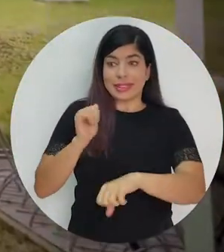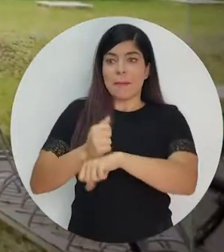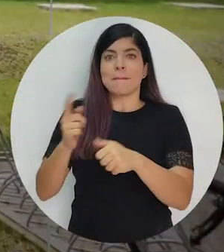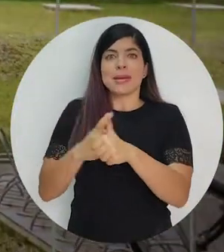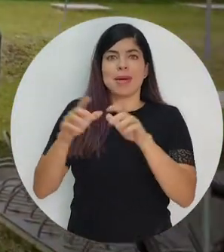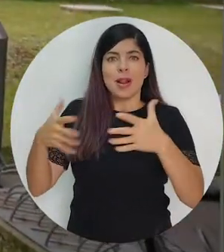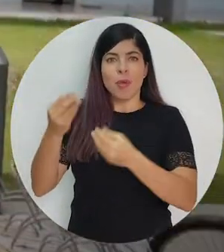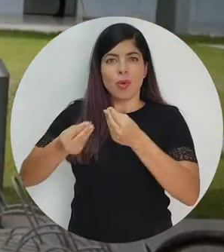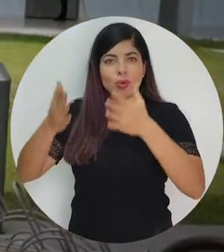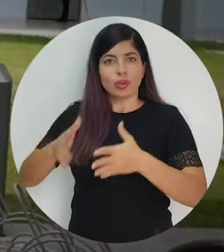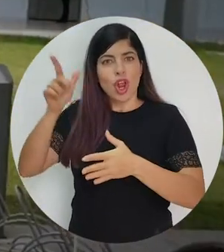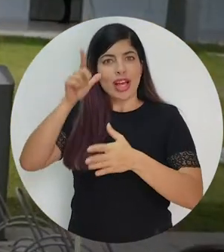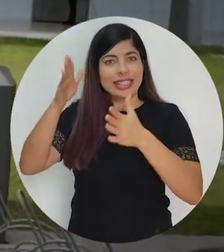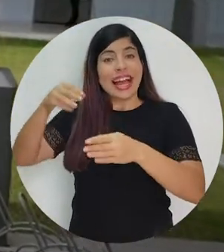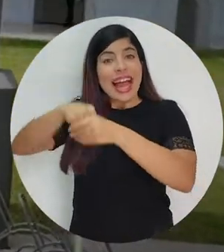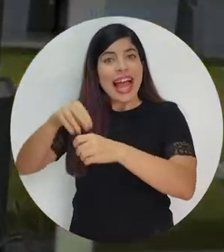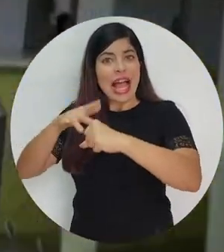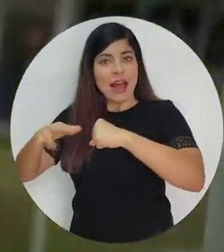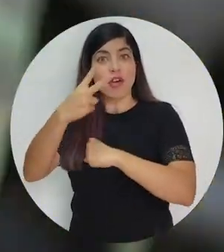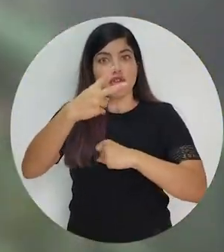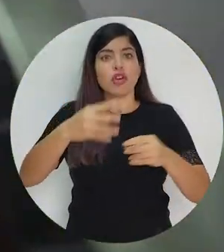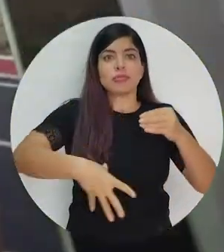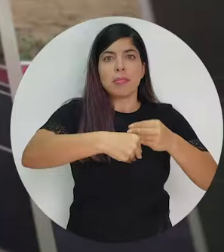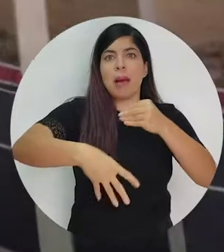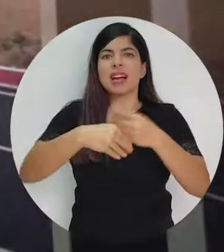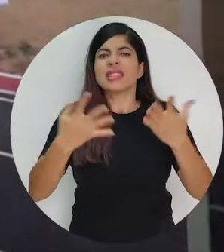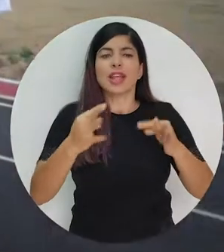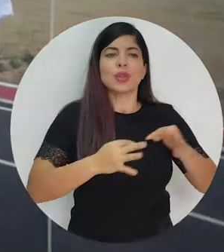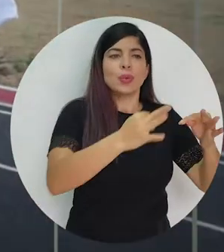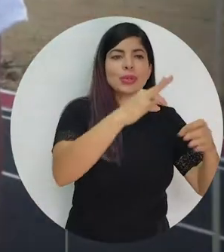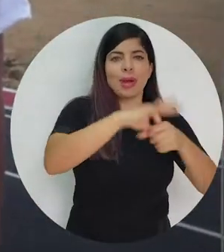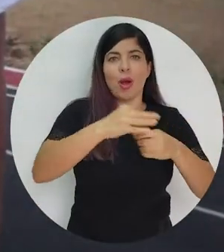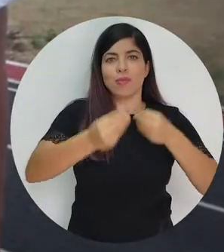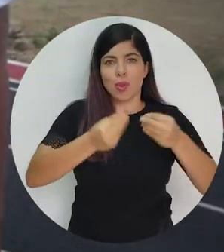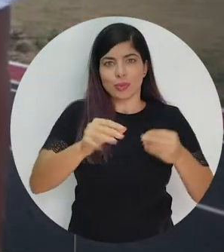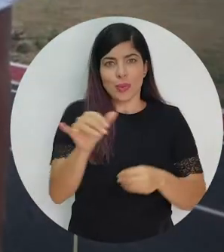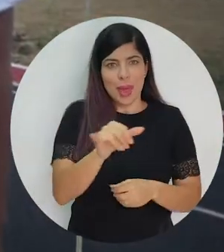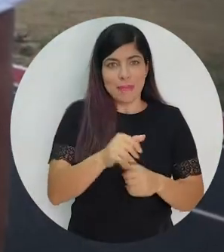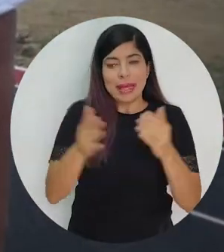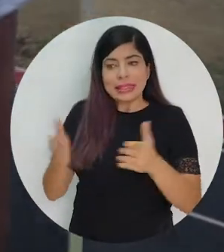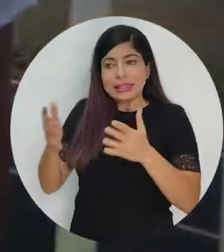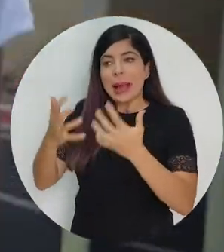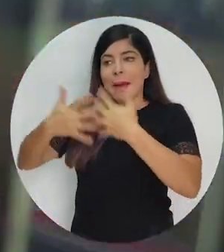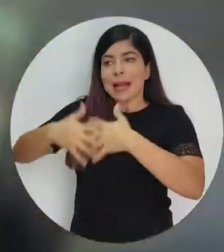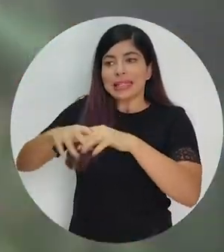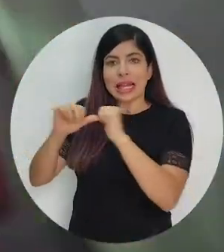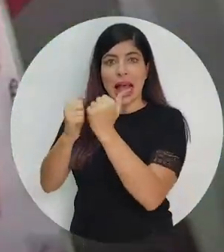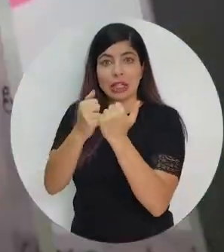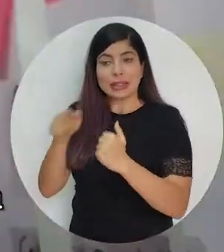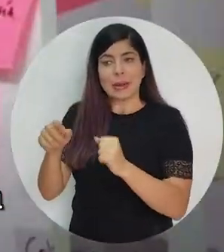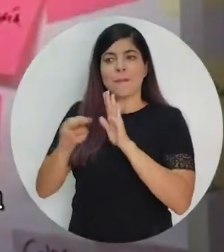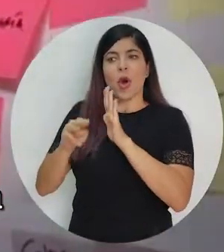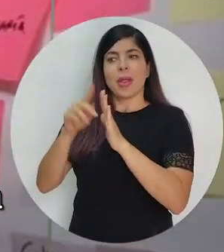Conformamos el primer clúster logístico del Caribe y tenemos en marcha dos más en turismo y en agroproducción. Fomentamos las empresas